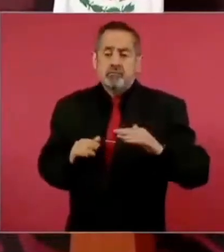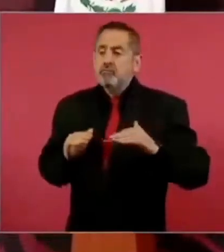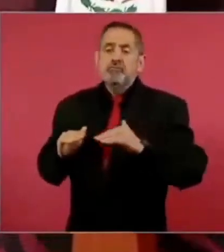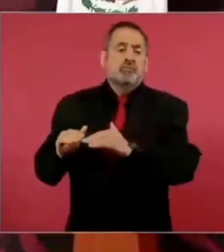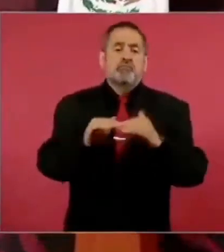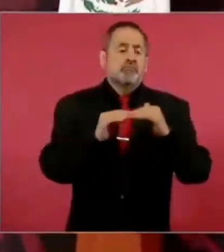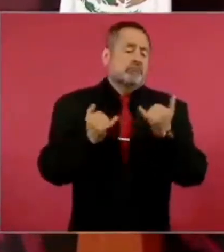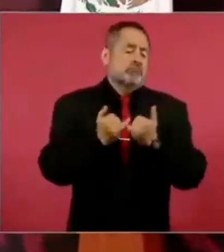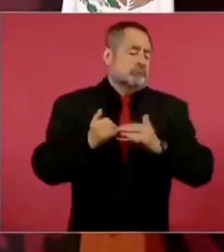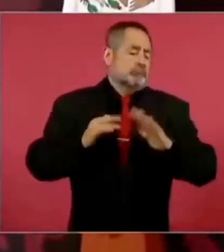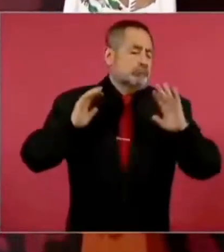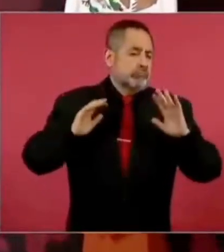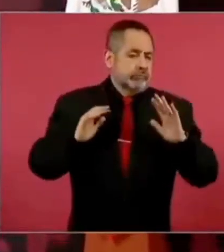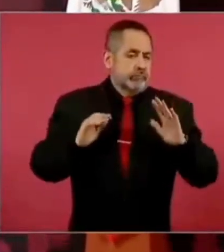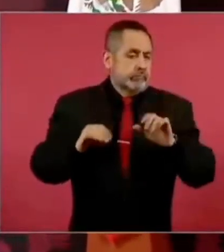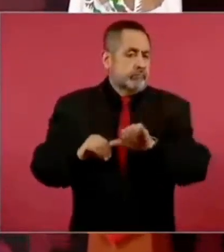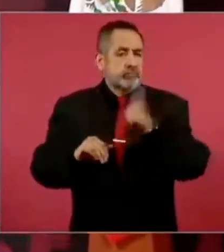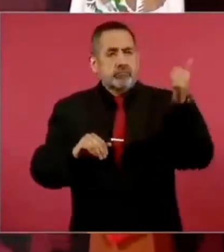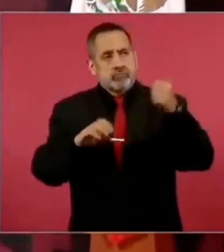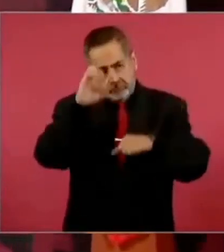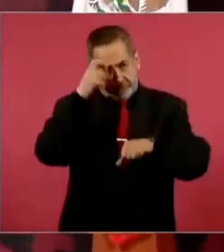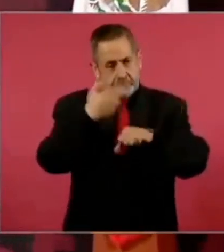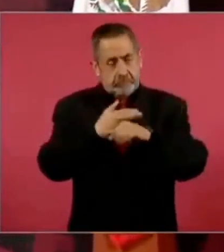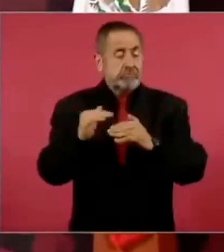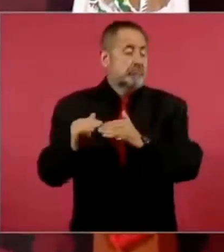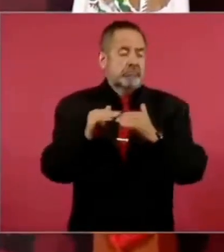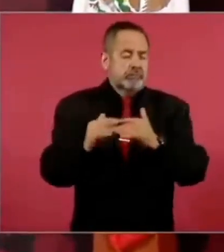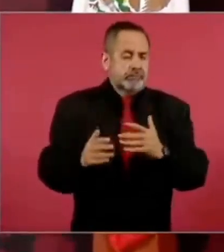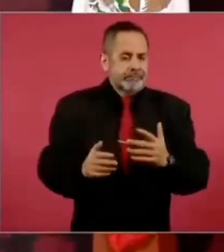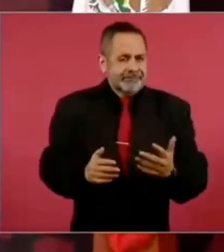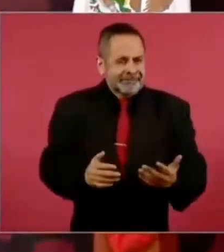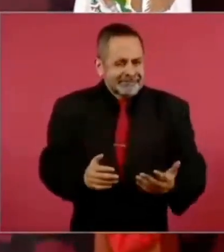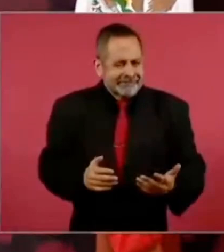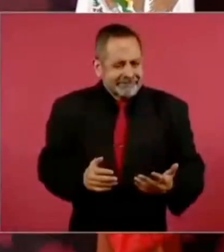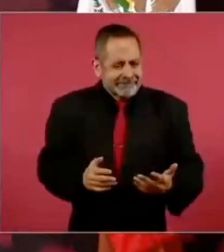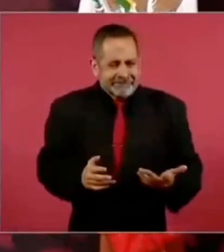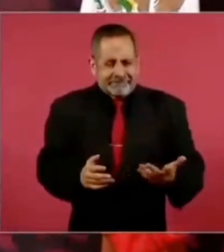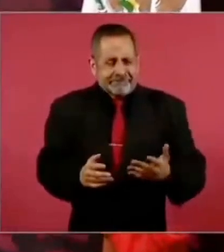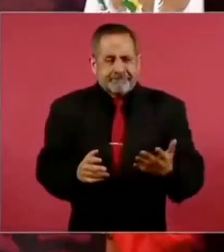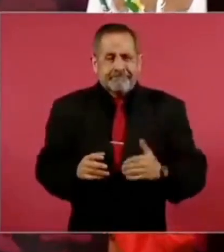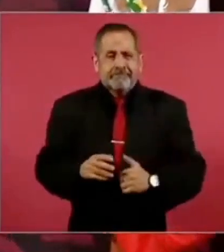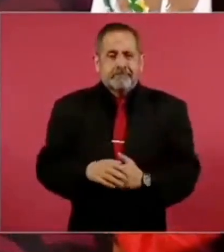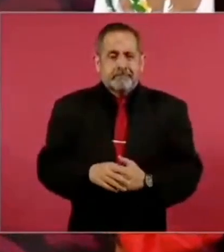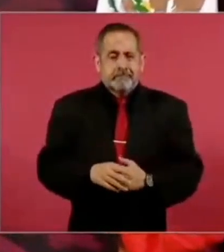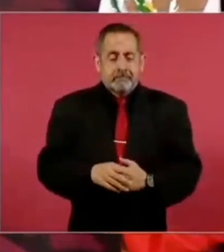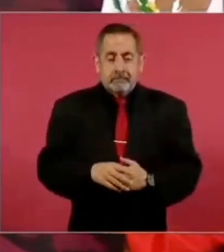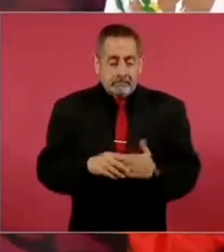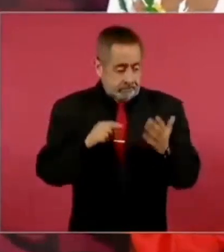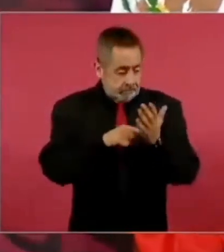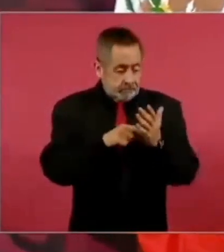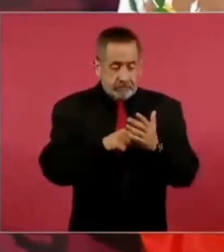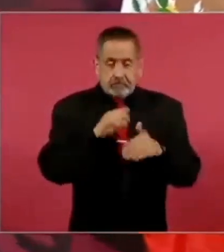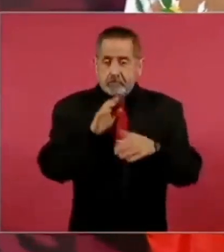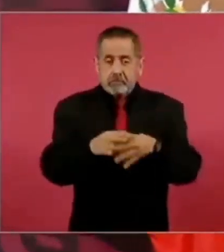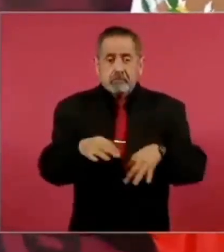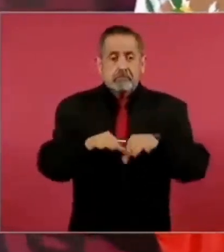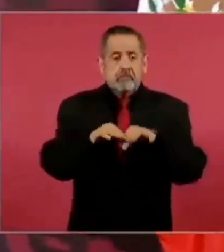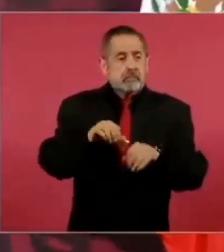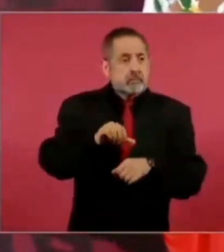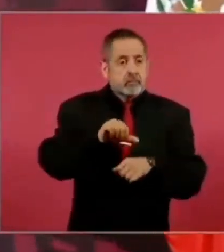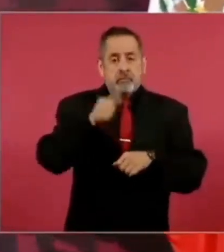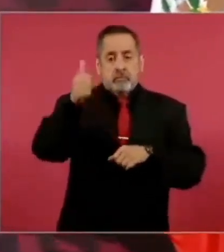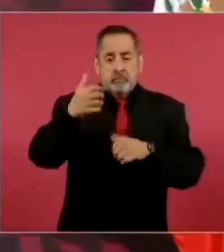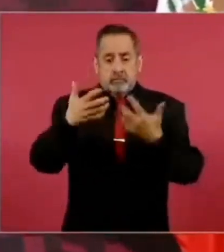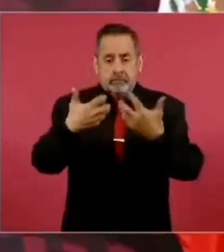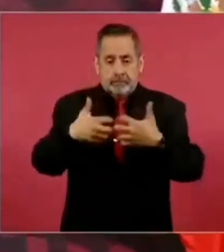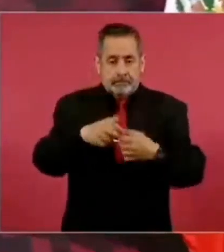hasta más privilegios para empresas